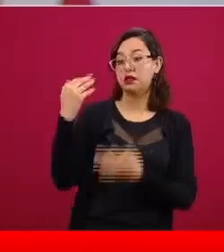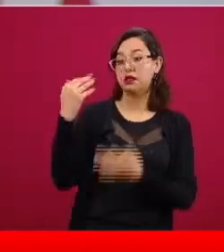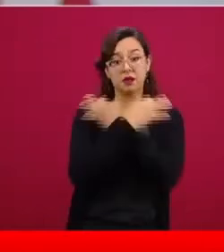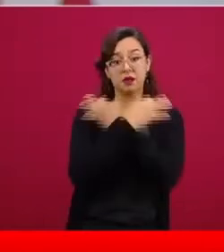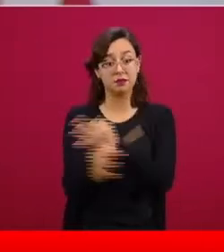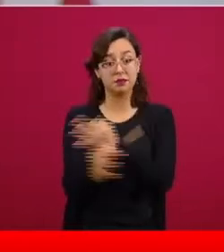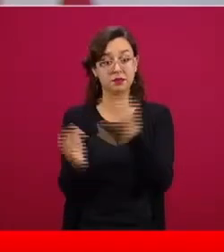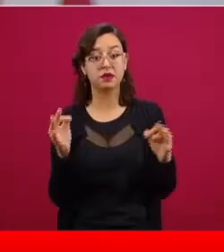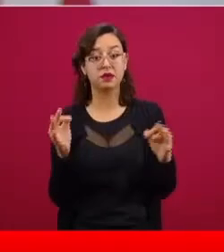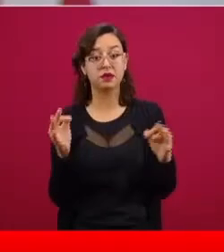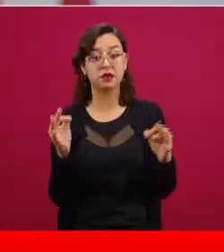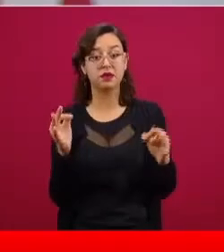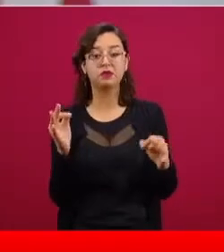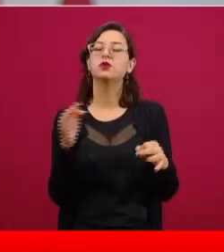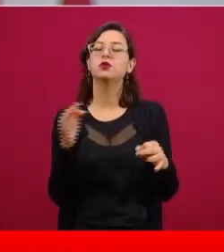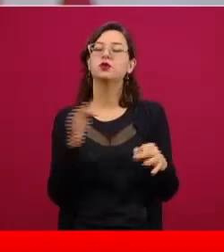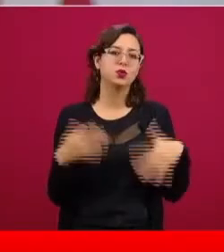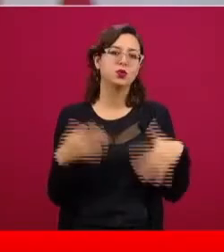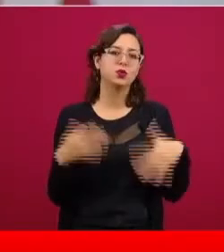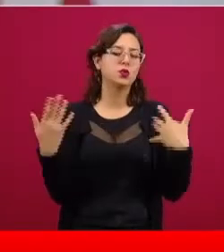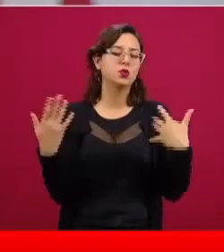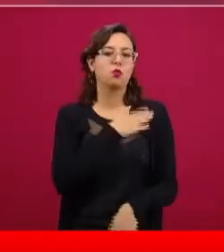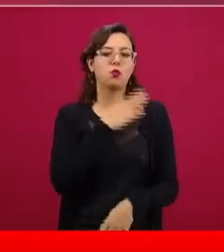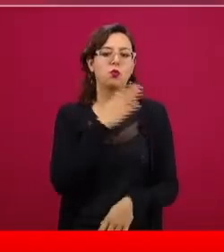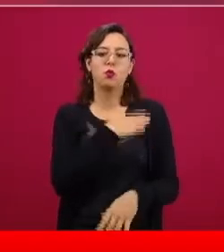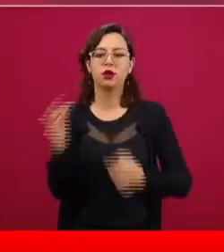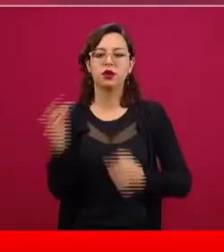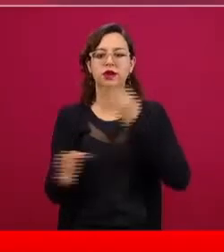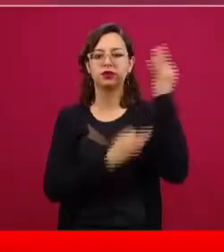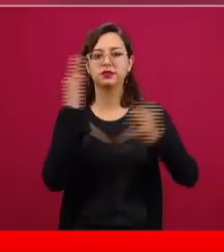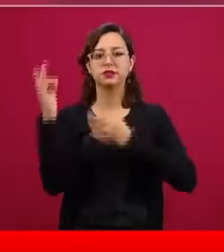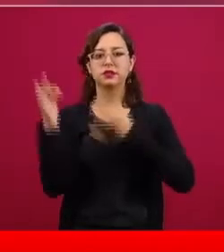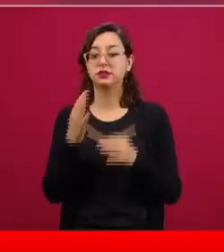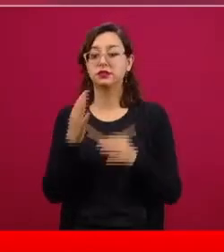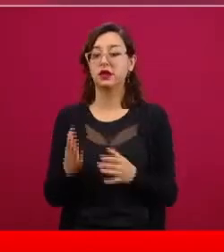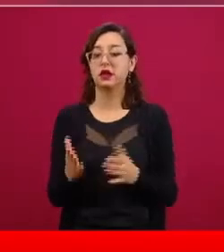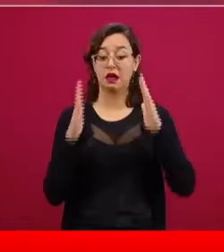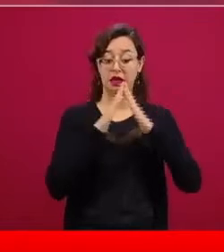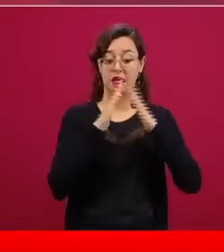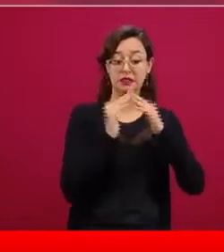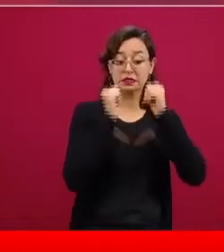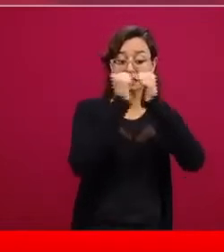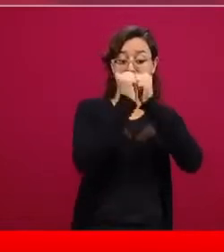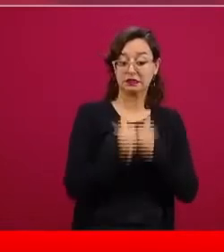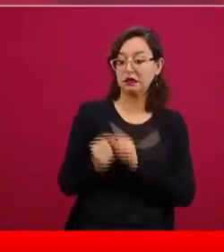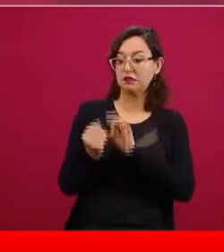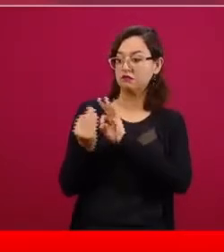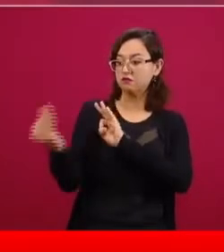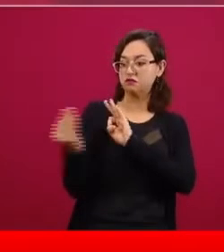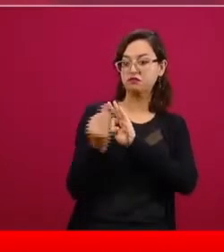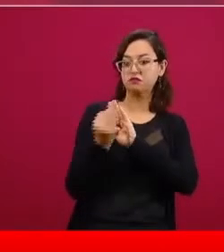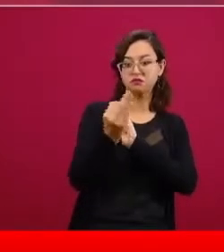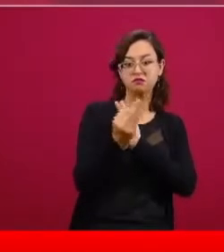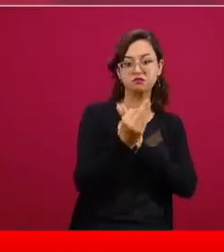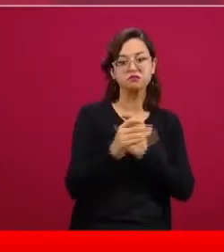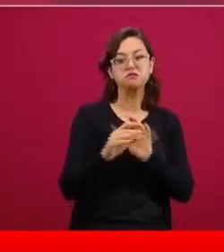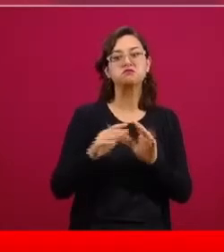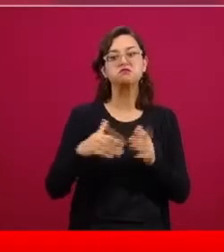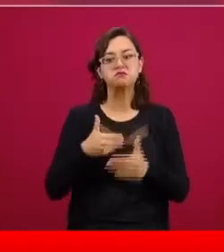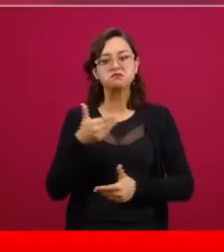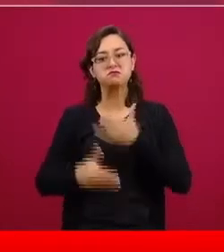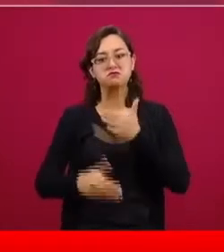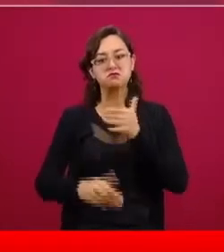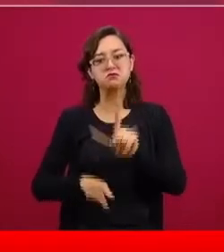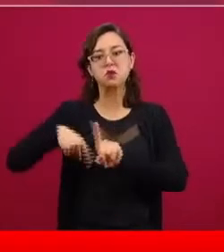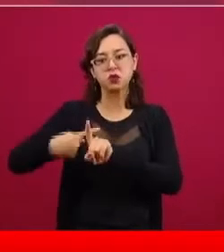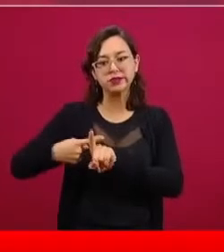medidas de mitigación, esta Jornada Nacional de Sana Distancia estaba dando efectos positivos, pero